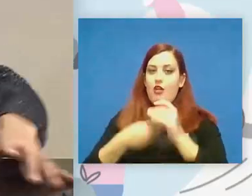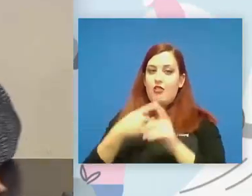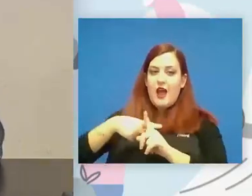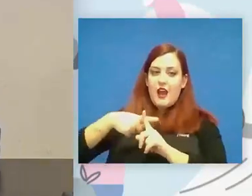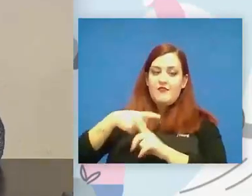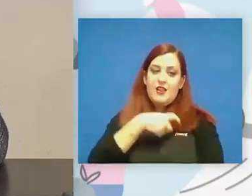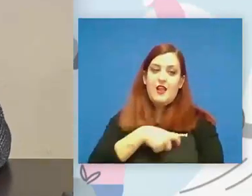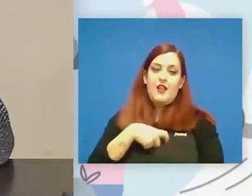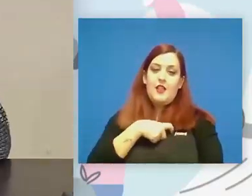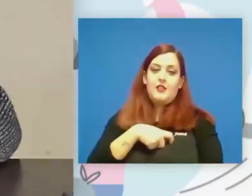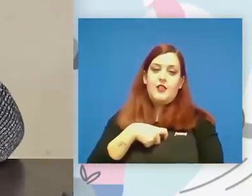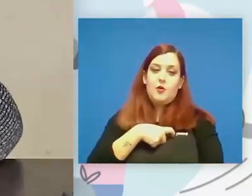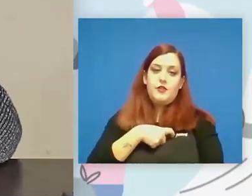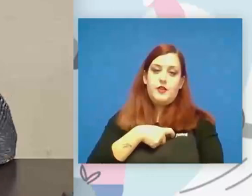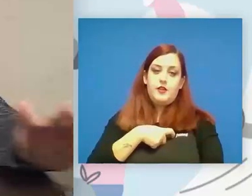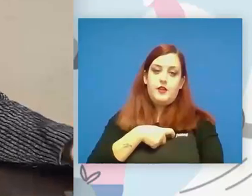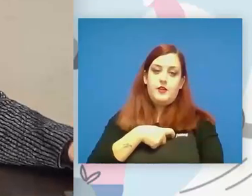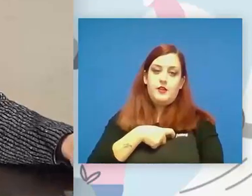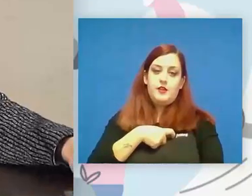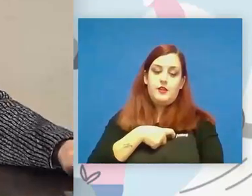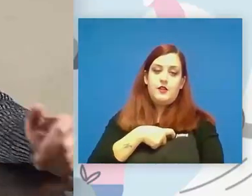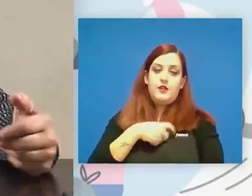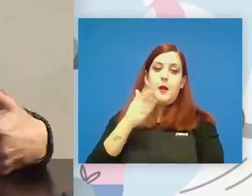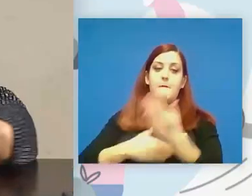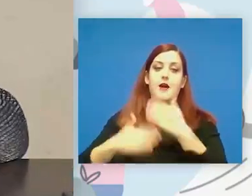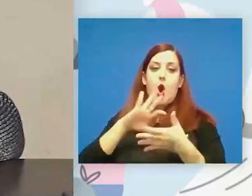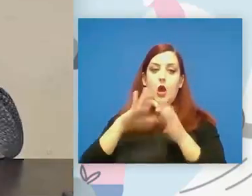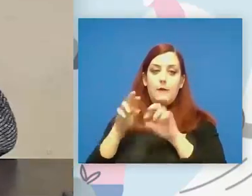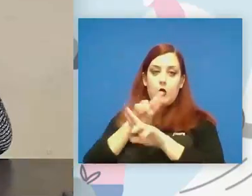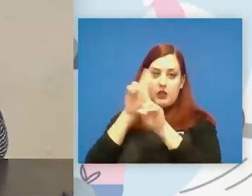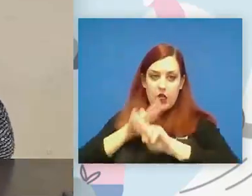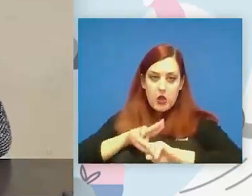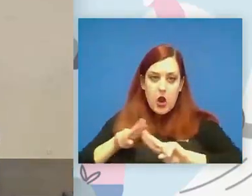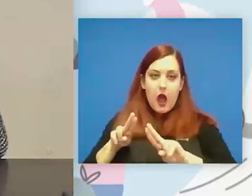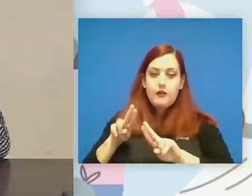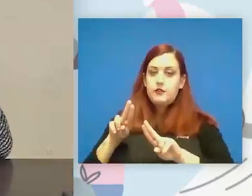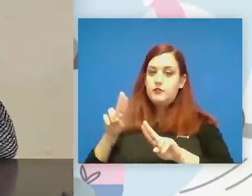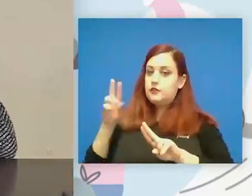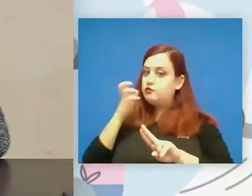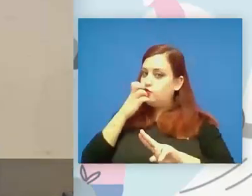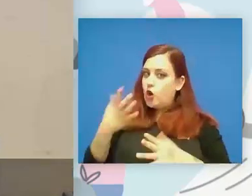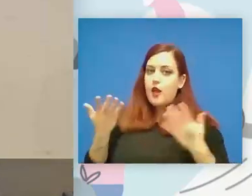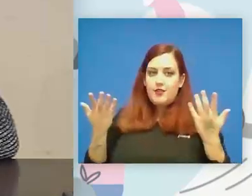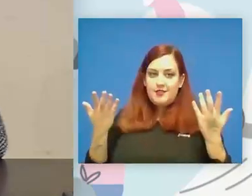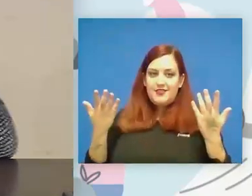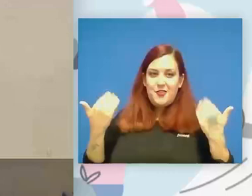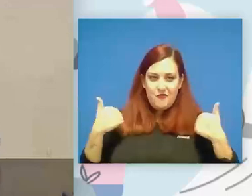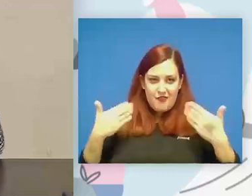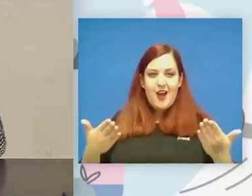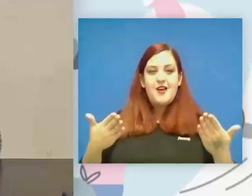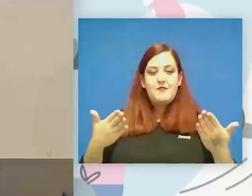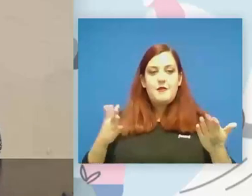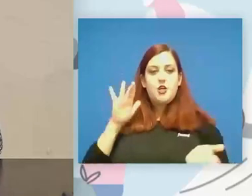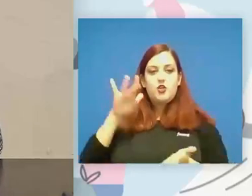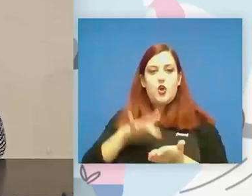Paralímpico Internacional y todo la verdad es que si dices bueno venga va voy a la realidad